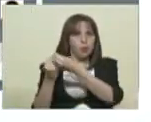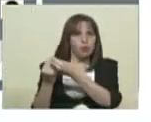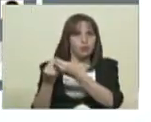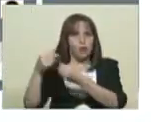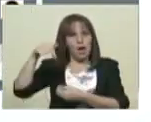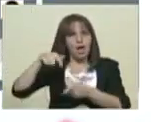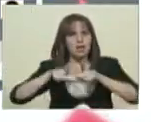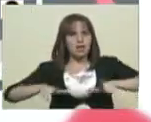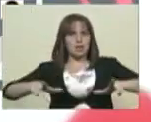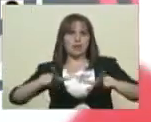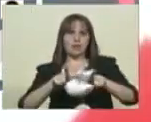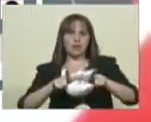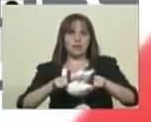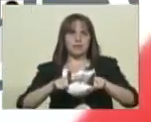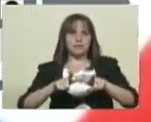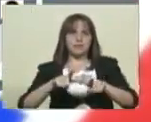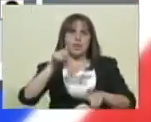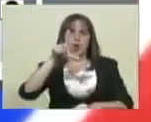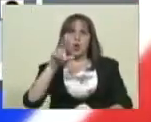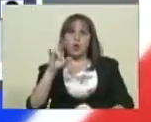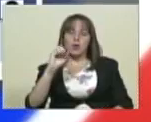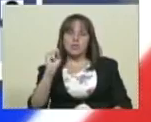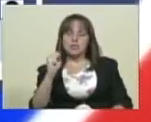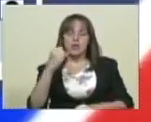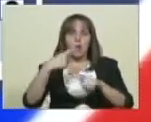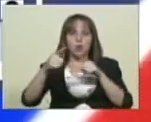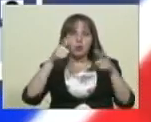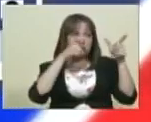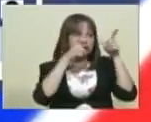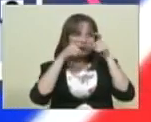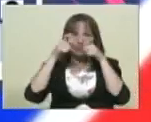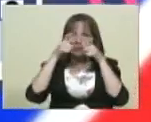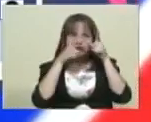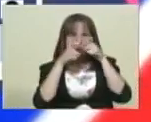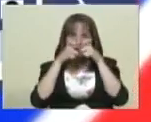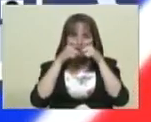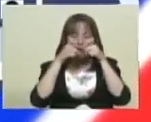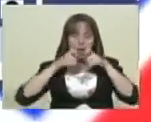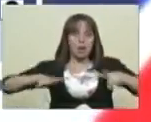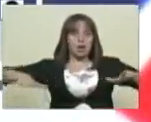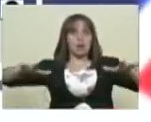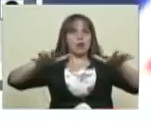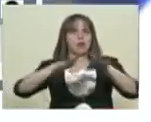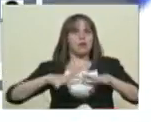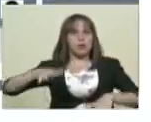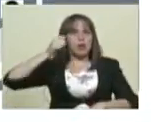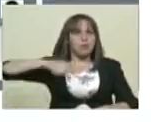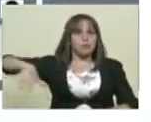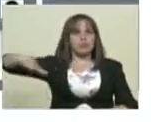estudio, pero también a aquellos que nos observan desde otras partes del mundo. ¿Qué mensaje les da?